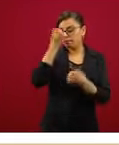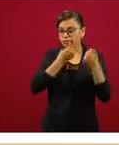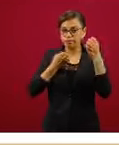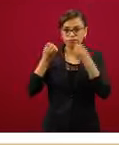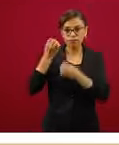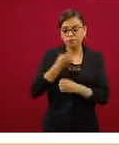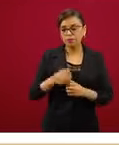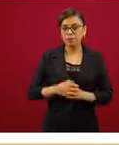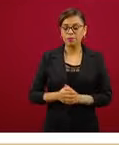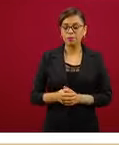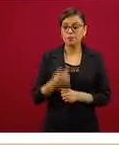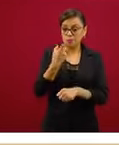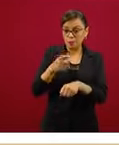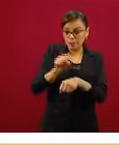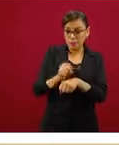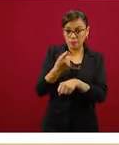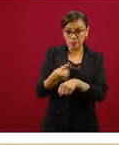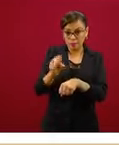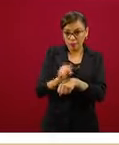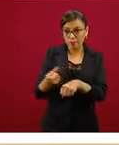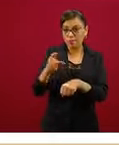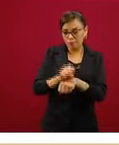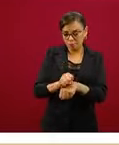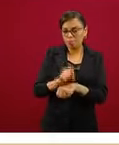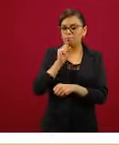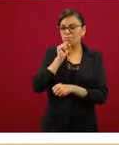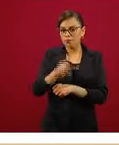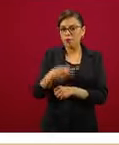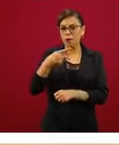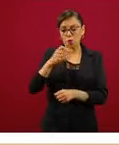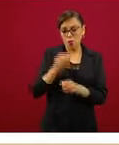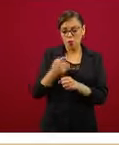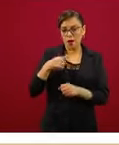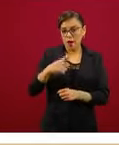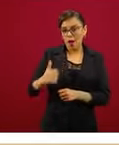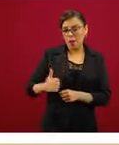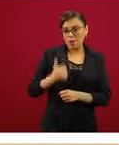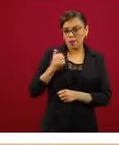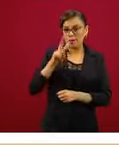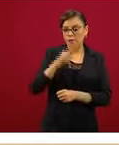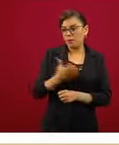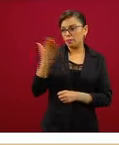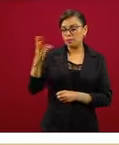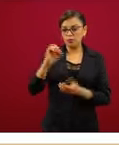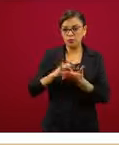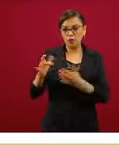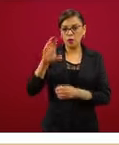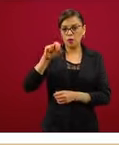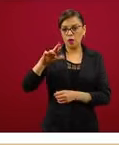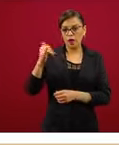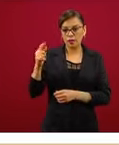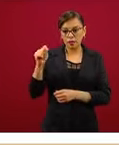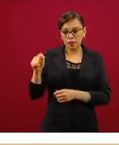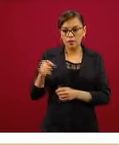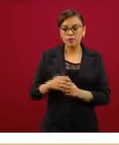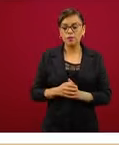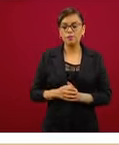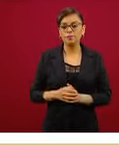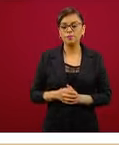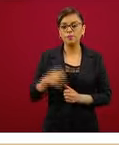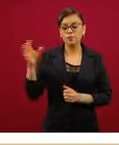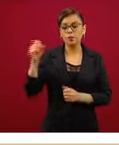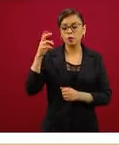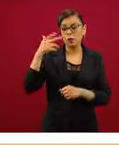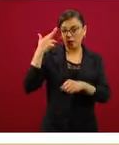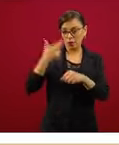básicamente la lógica de este mapa. Y aquí aprovecho para agradecer, como siempre, al CONACYT, al Consejo Nacional de Ciencia y Tecnología, a su directora general